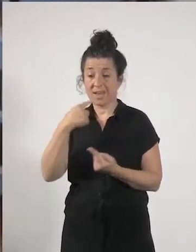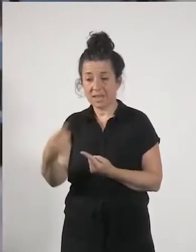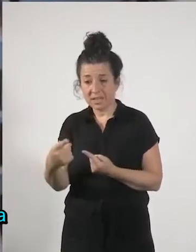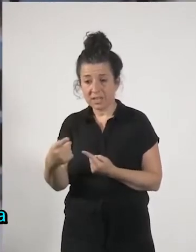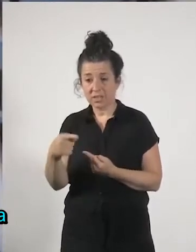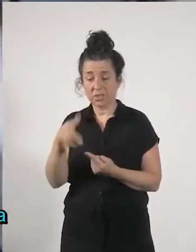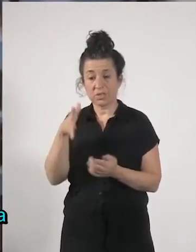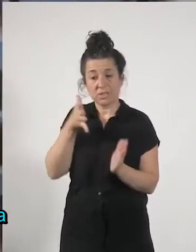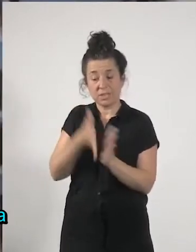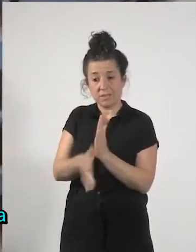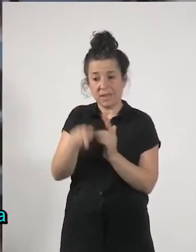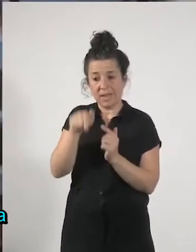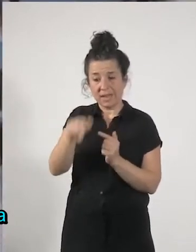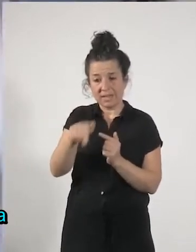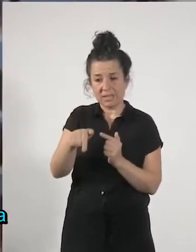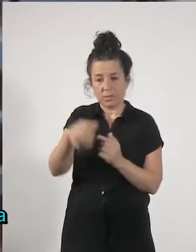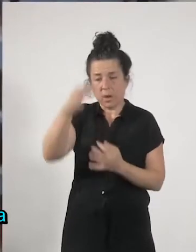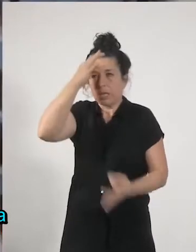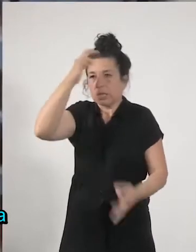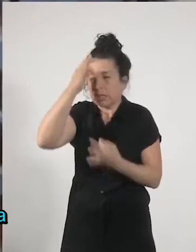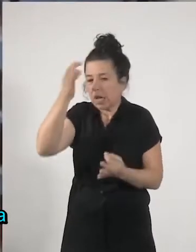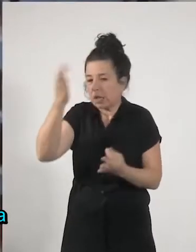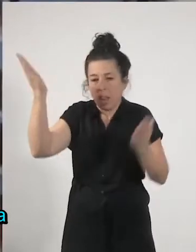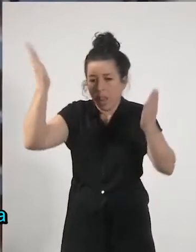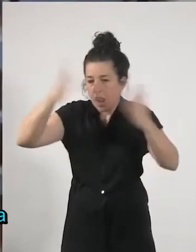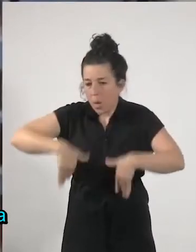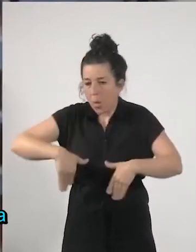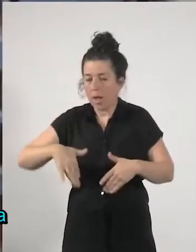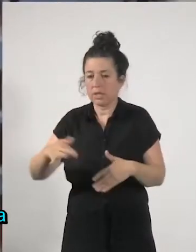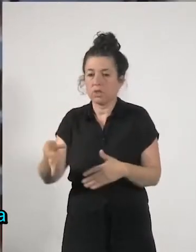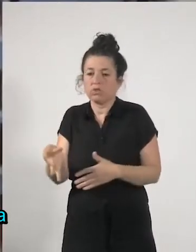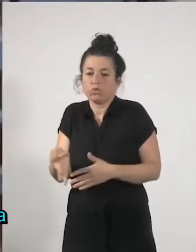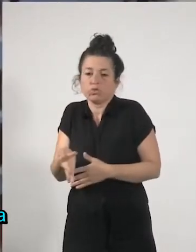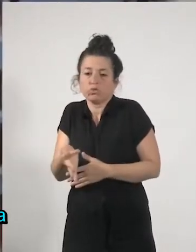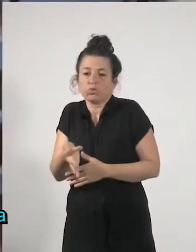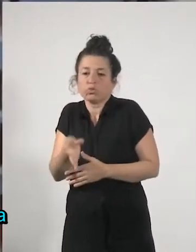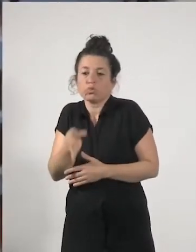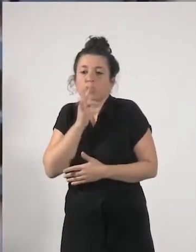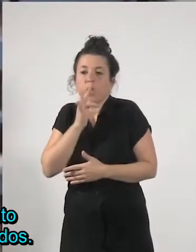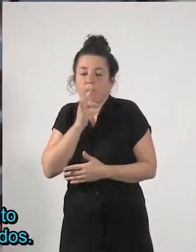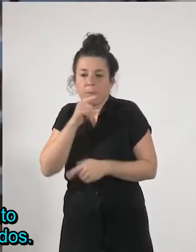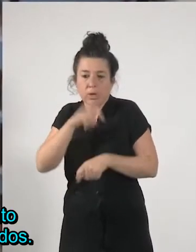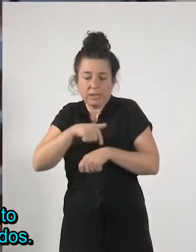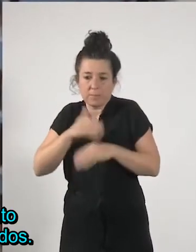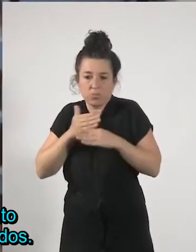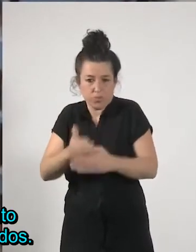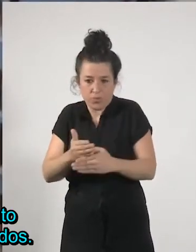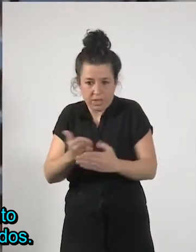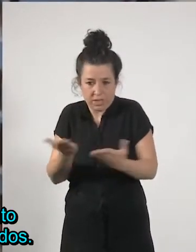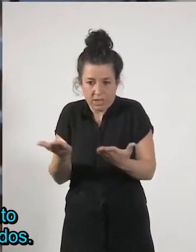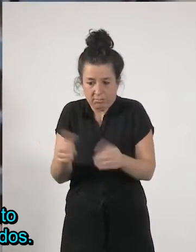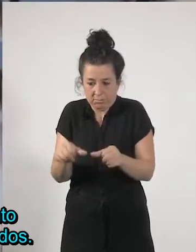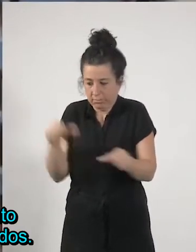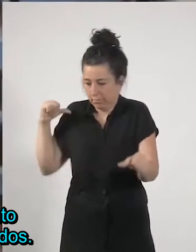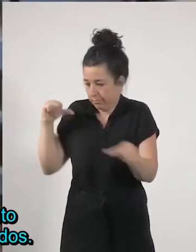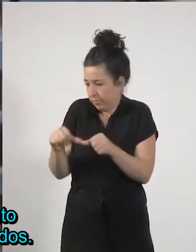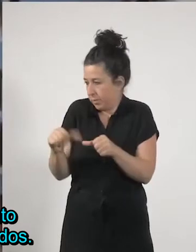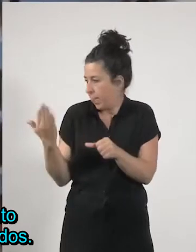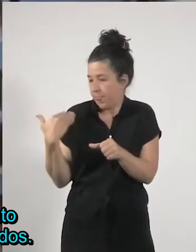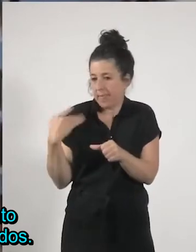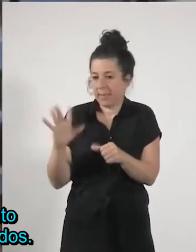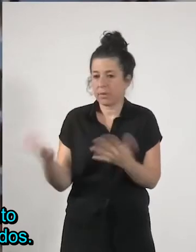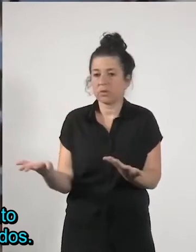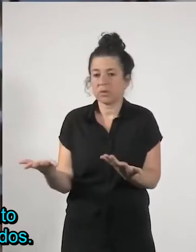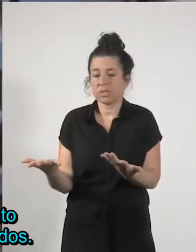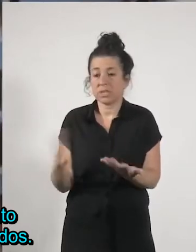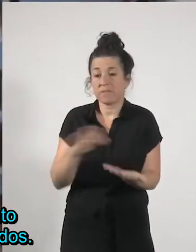principio aunque no tenemos datos de nada porque no ha pasado el tiempo pues se habrá